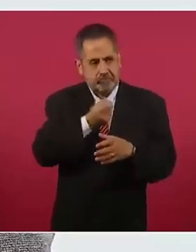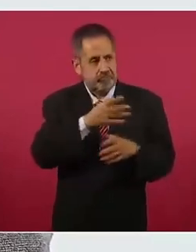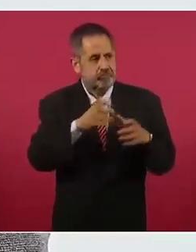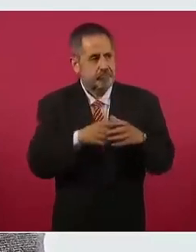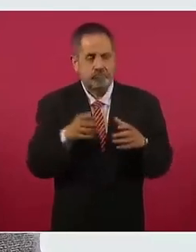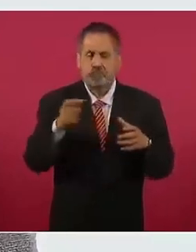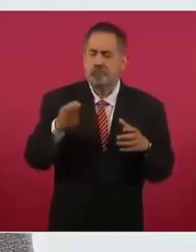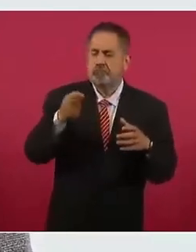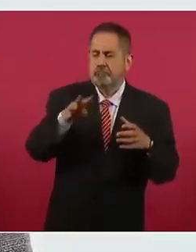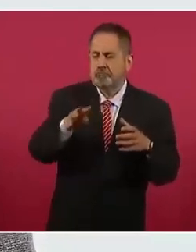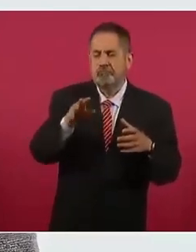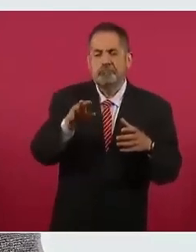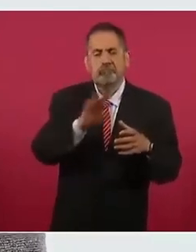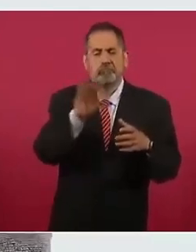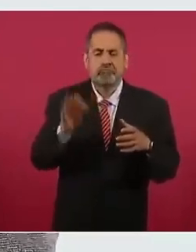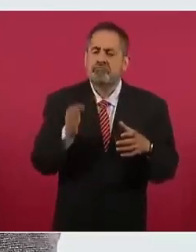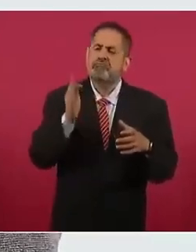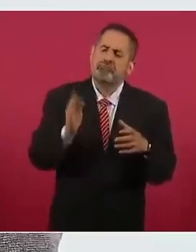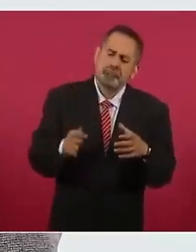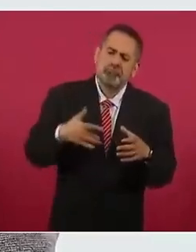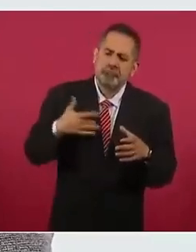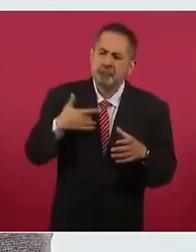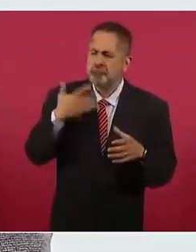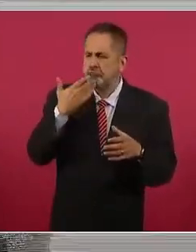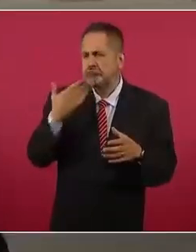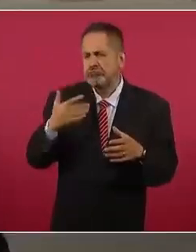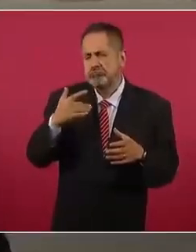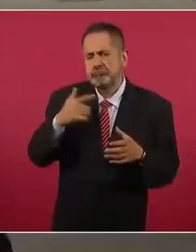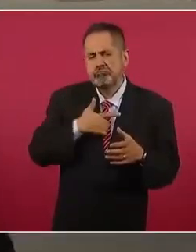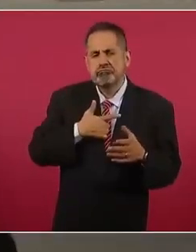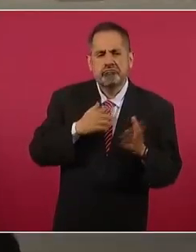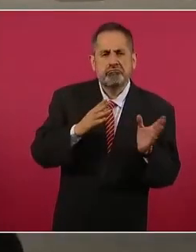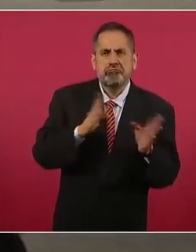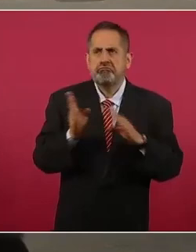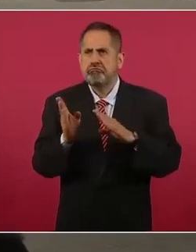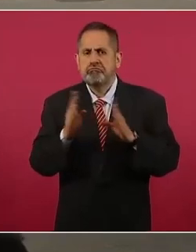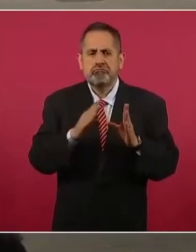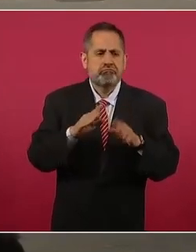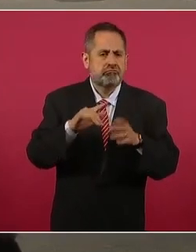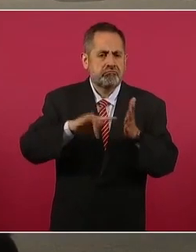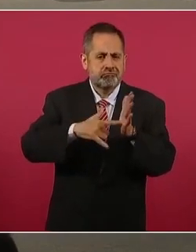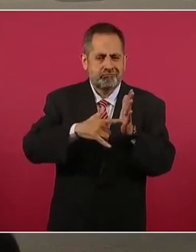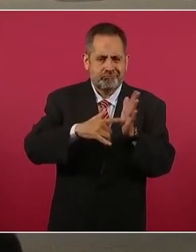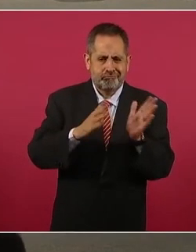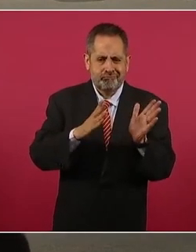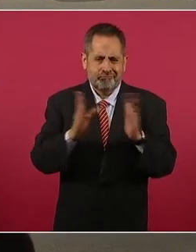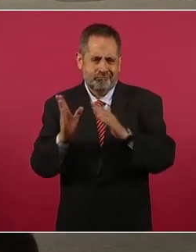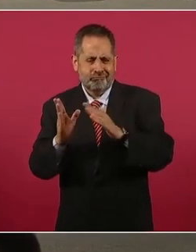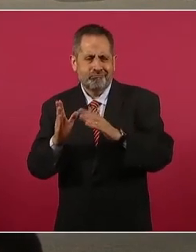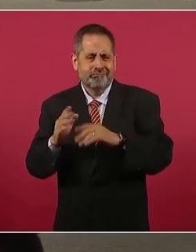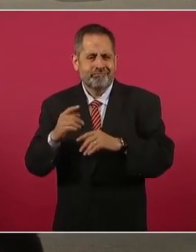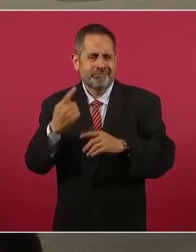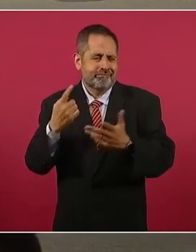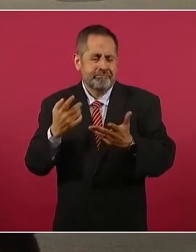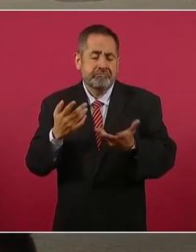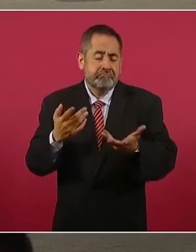por ciento de aceptación. Esta encuesta se realizó en este año, en el mes pasado.